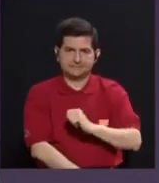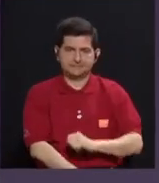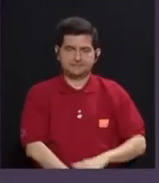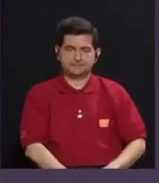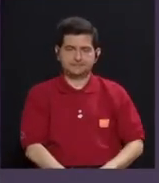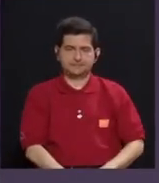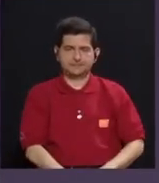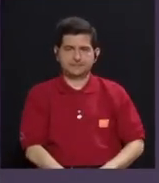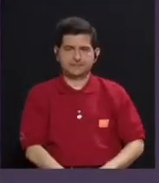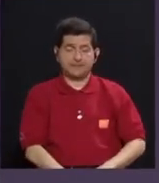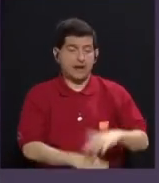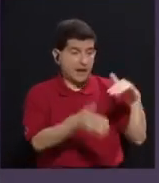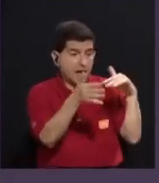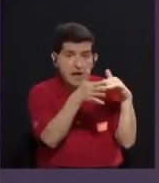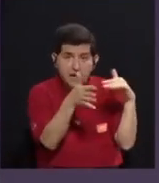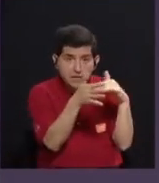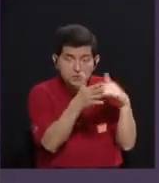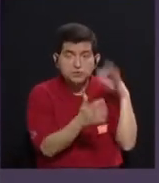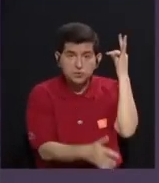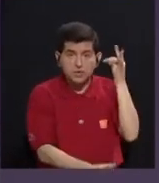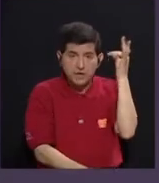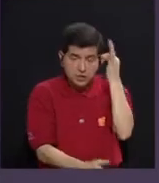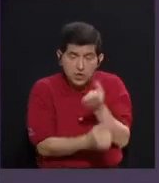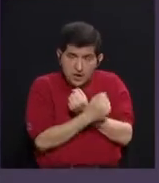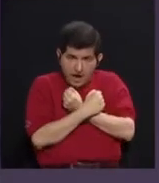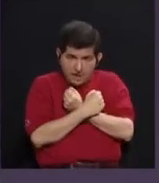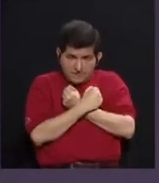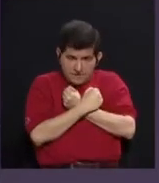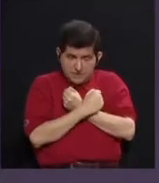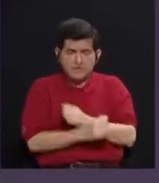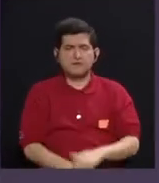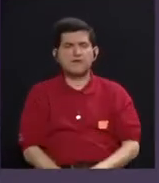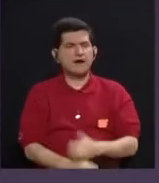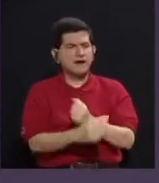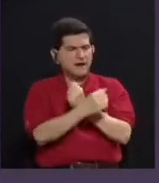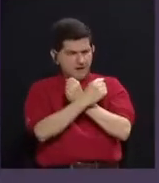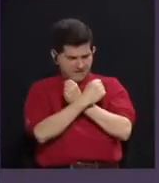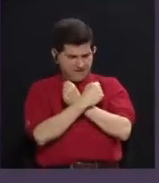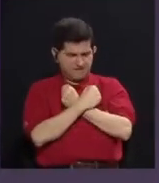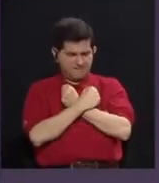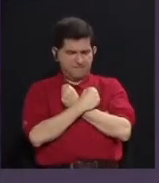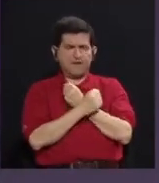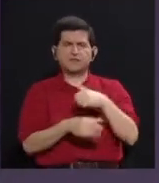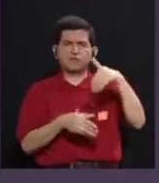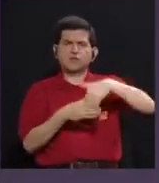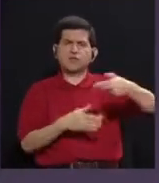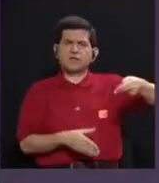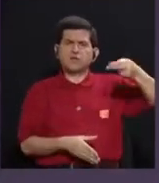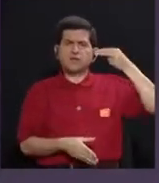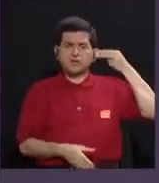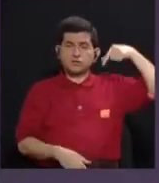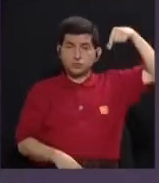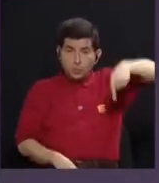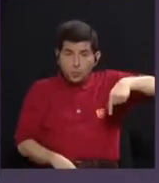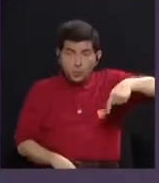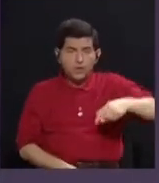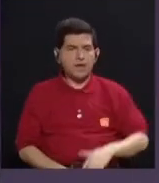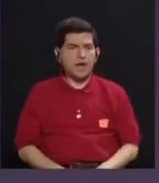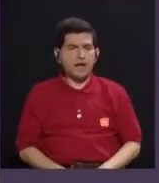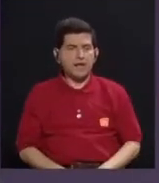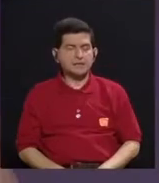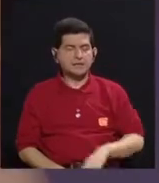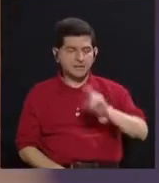Dentro de los estudios de teoría afectiva, el afecto en la historia queer es la manera de